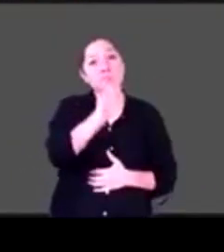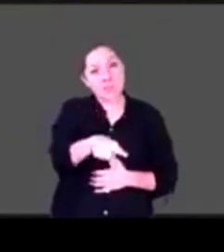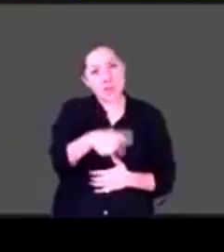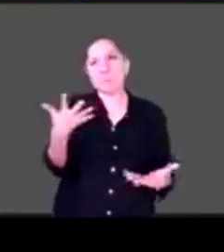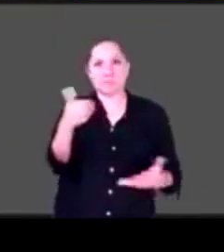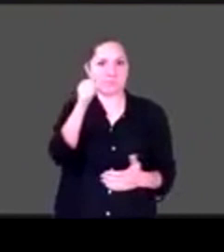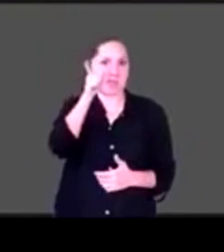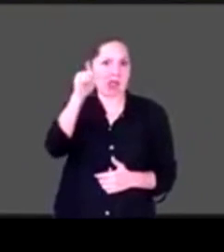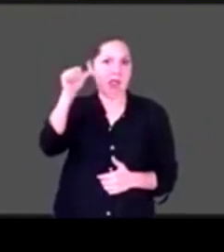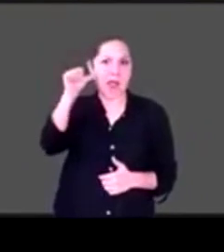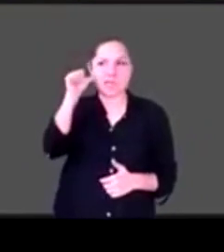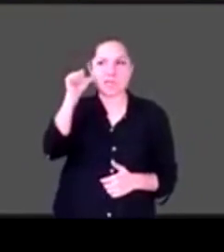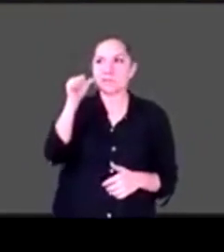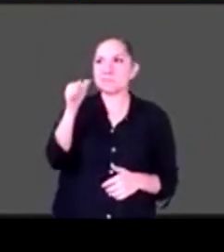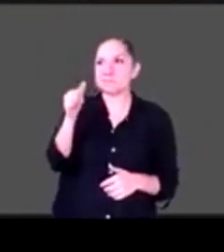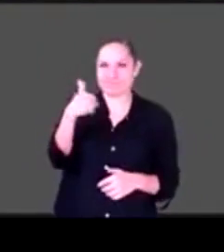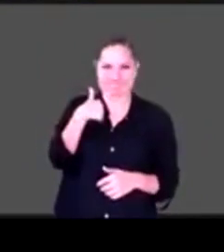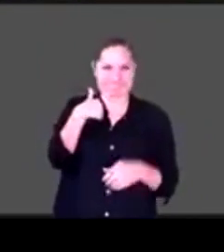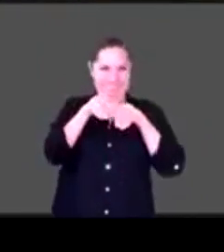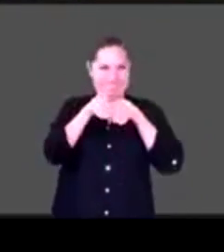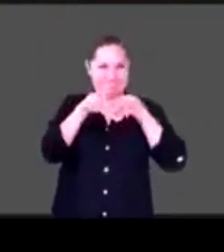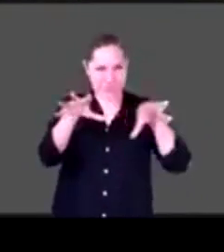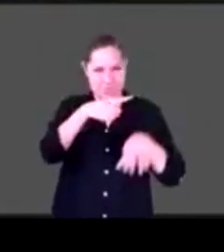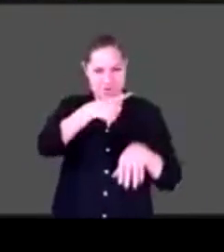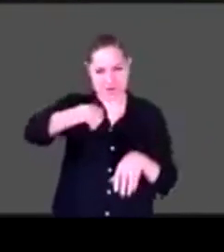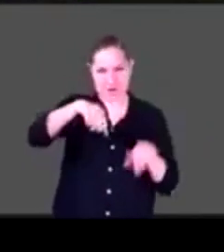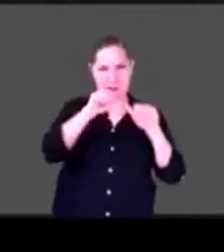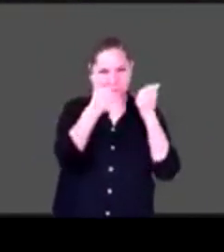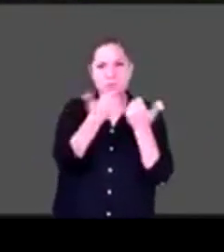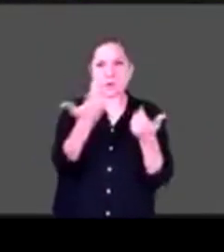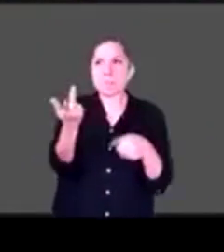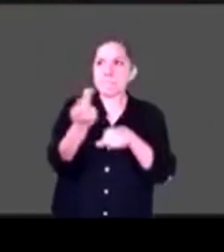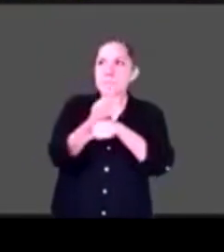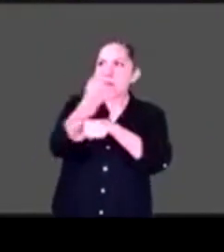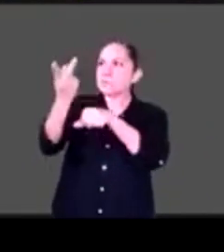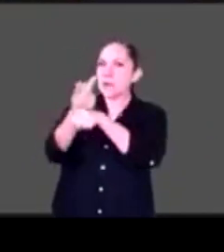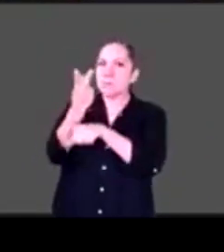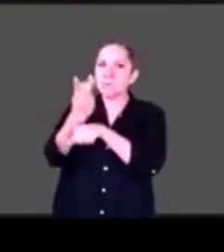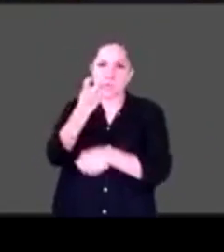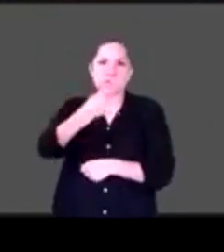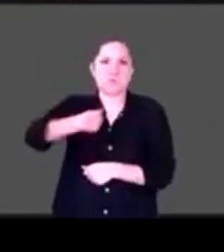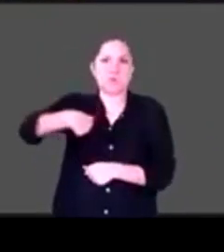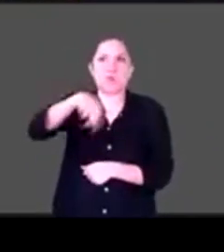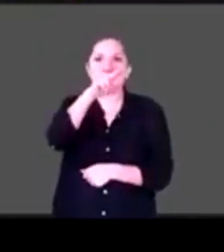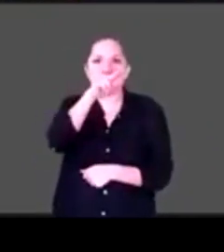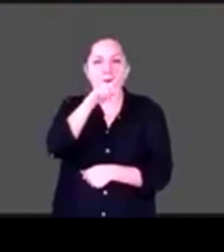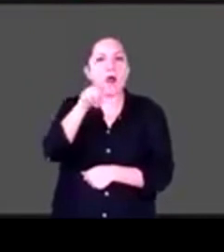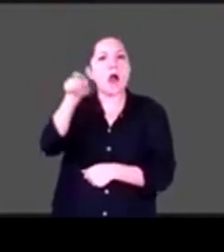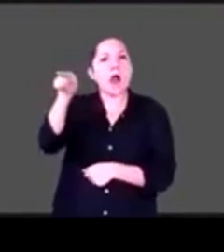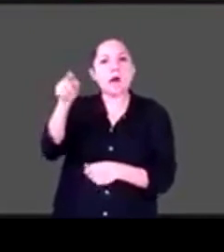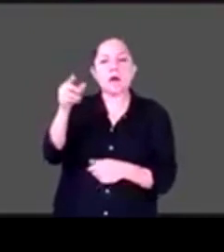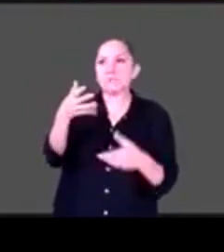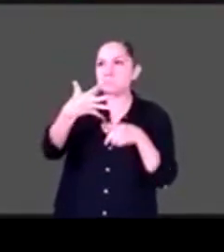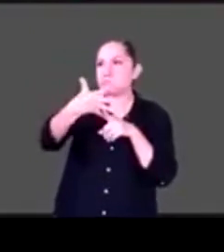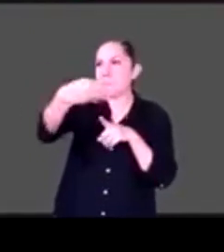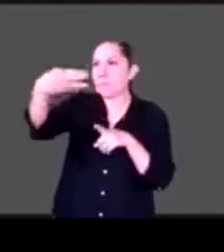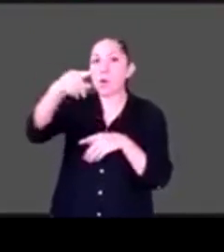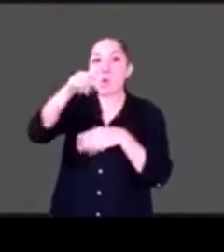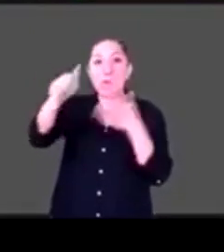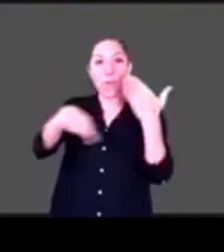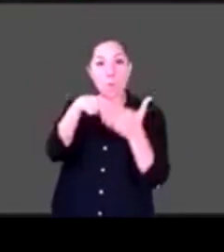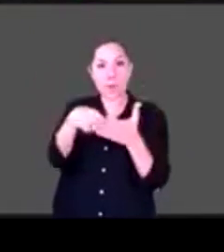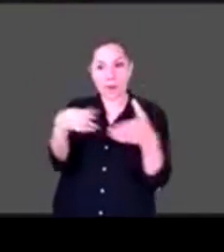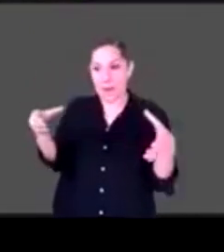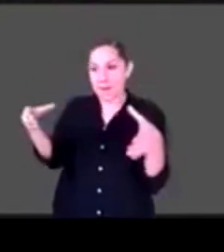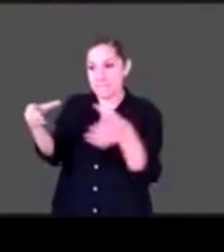También, junto con el país, ¿no? De que nos preocupa de brotes de COVID en lugares confinados, en este